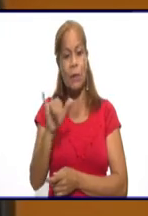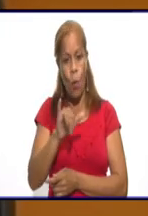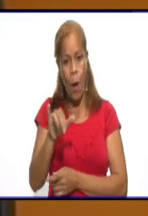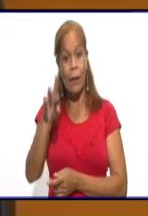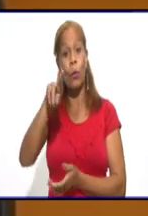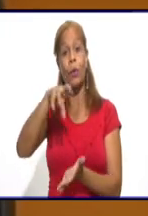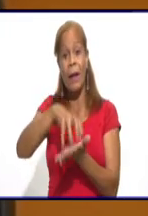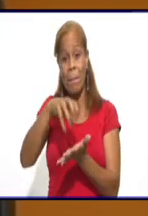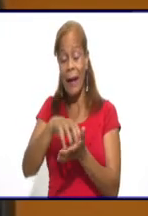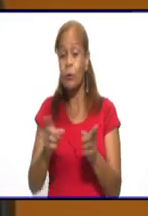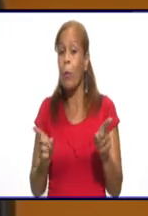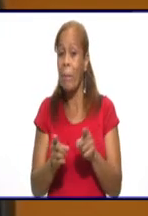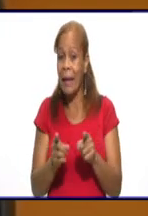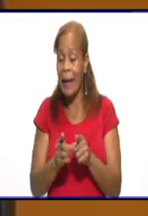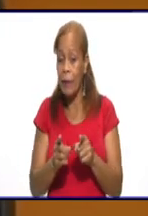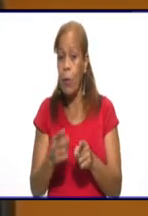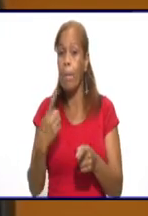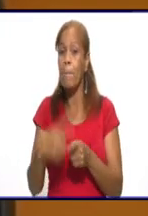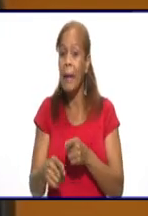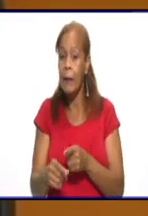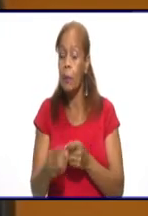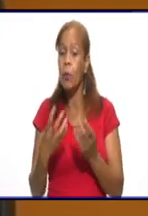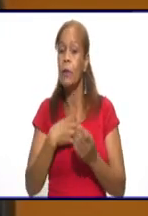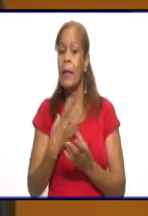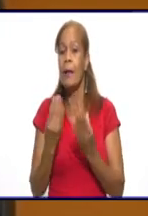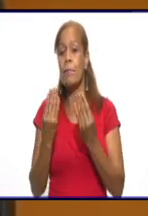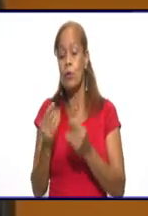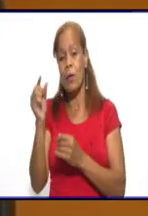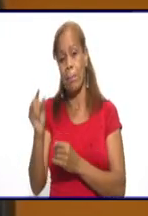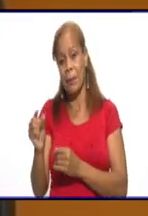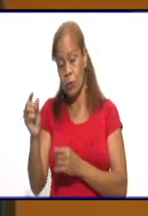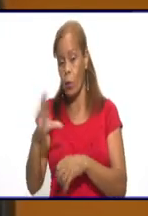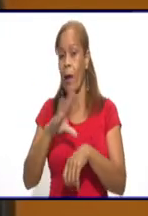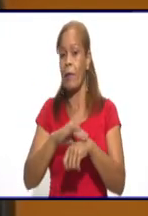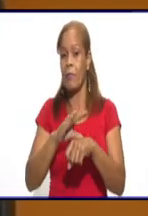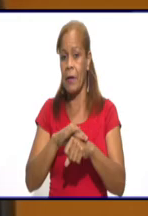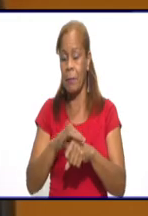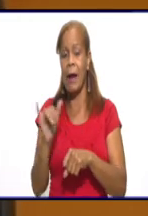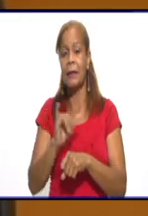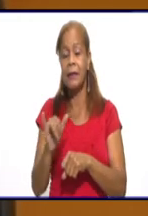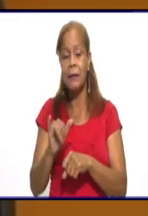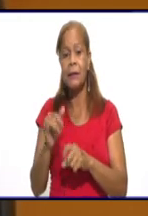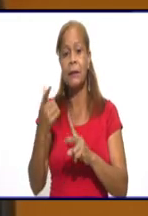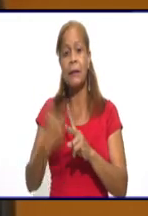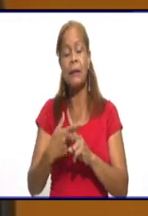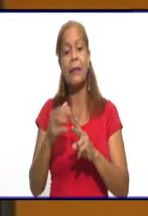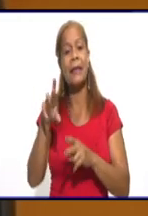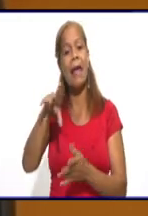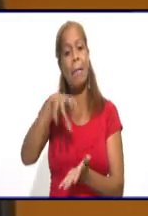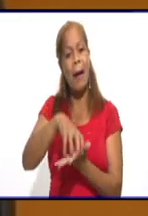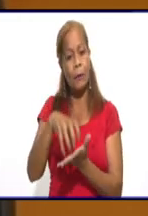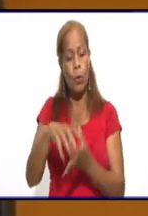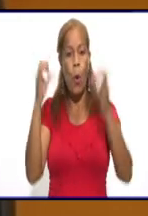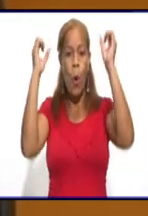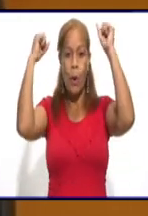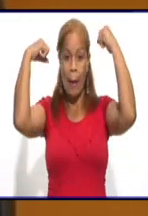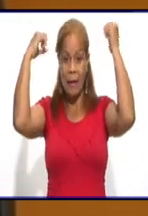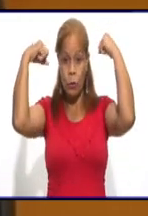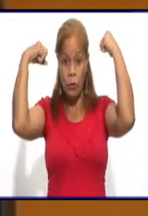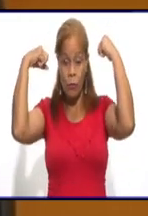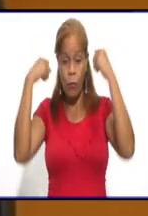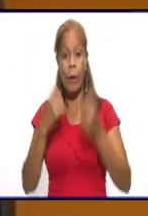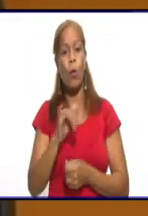pequeño, pero tiene una tasa alta. Y del reparto Camilo Cienfuegos, con 25 confirmados en los últimos 15 días,